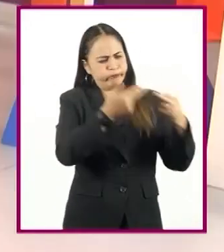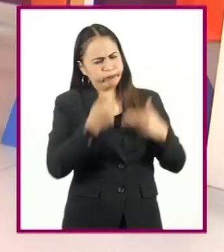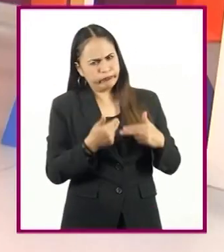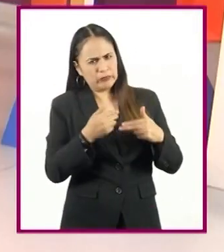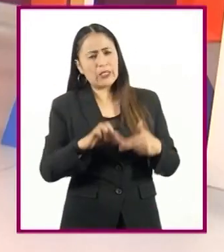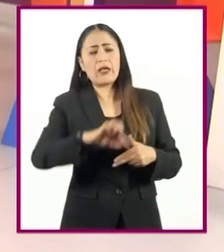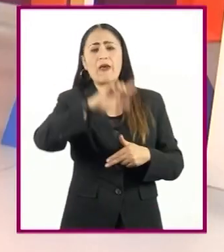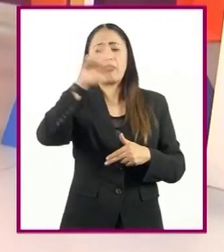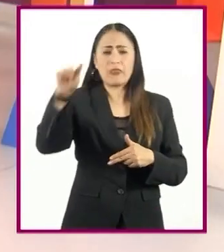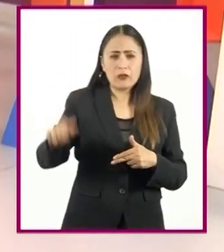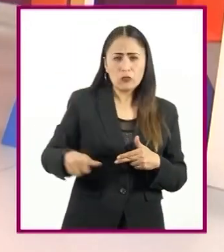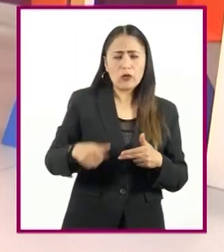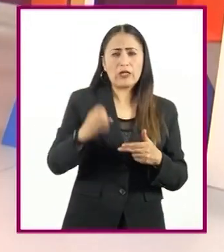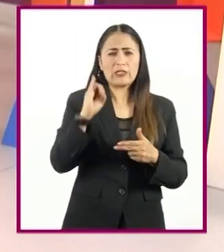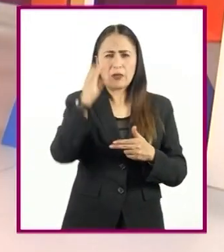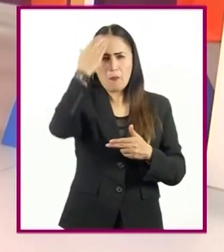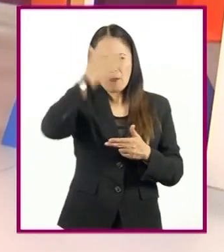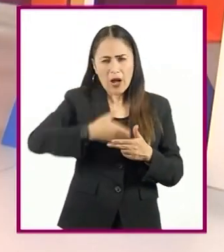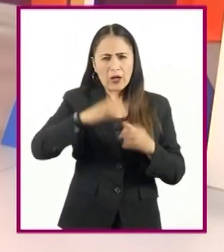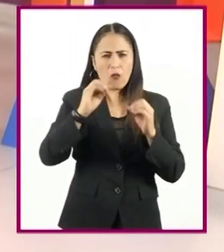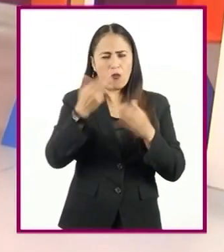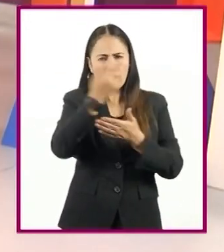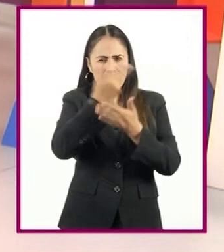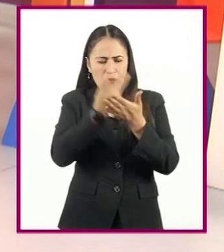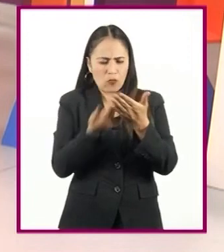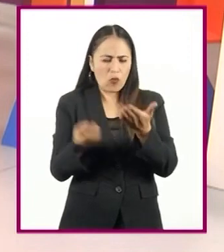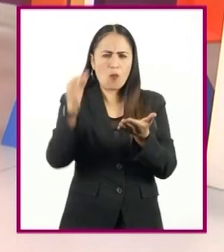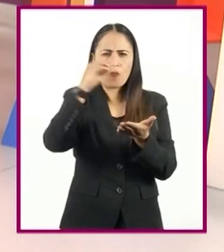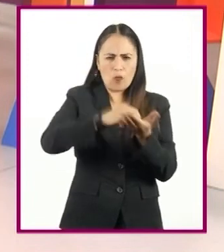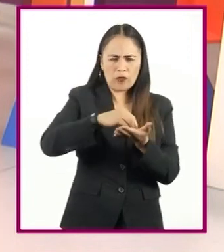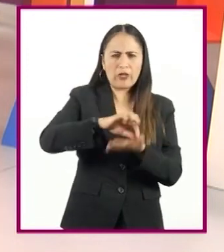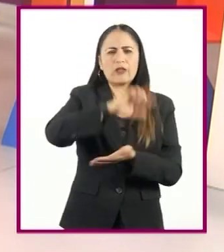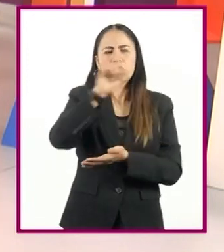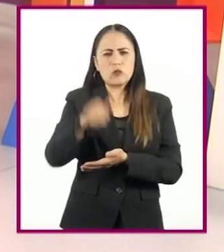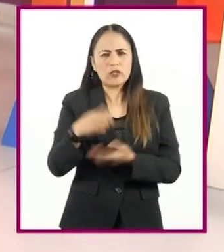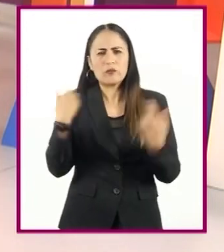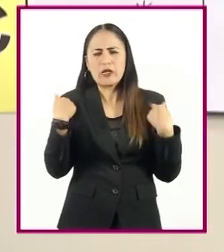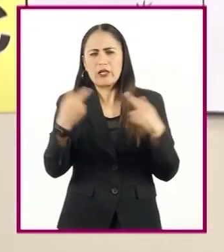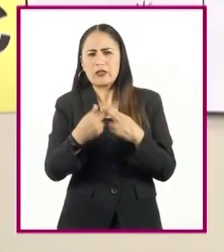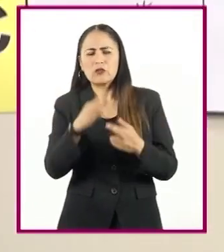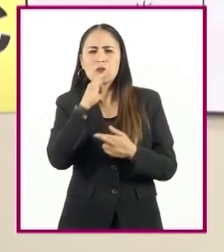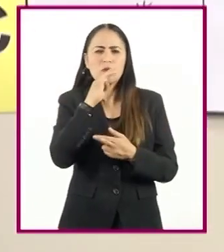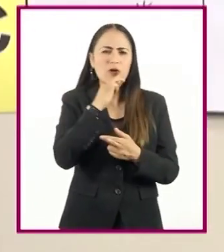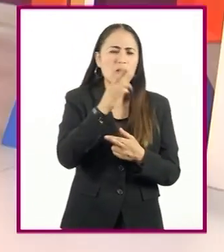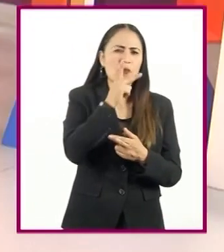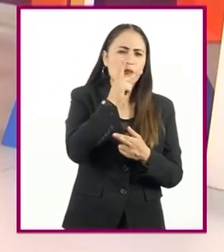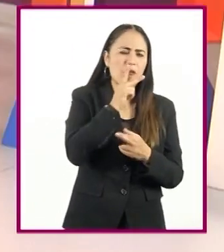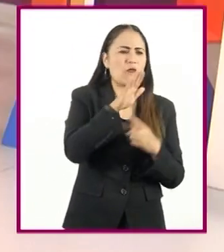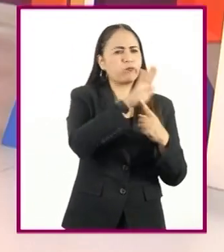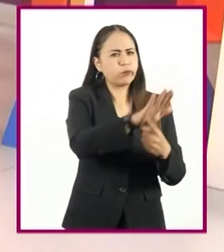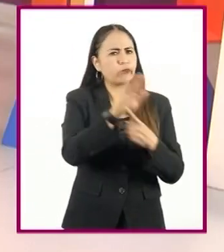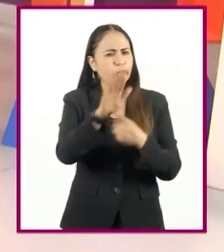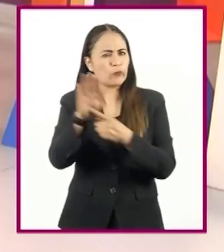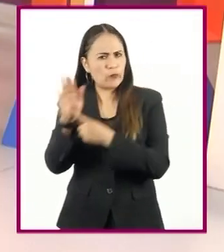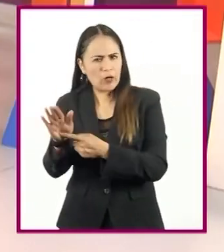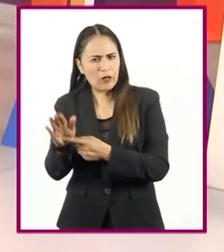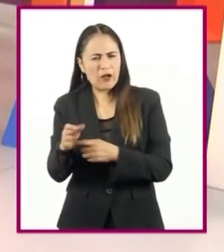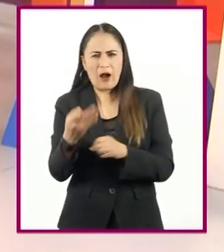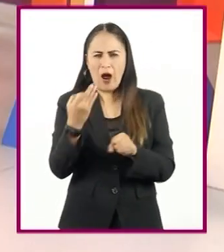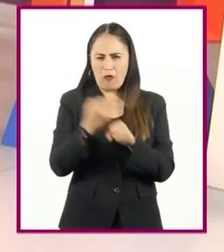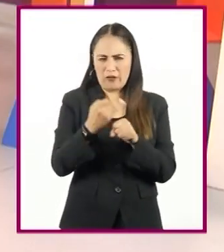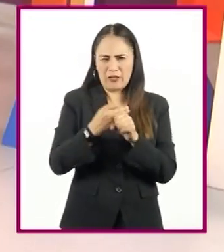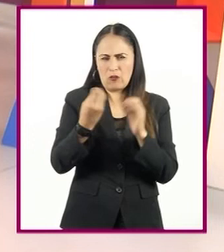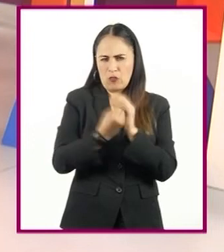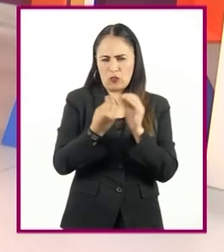con su maestra o maestro y familia esta información. Maestro, para concluir,